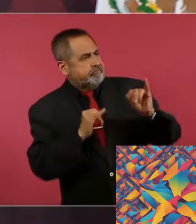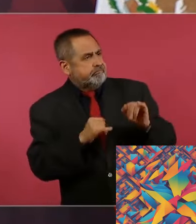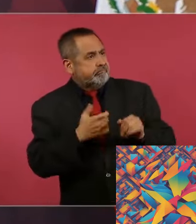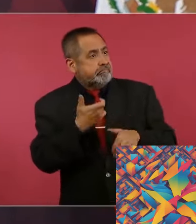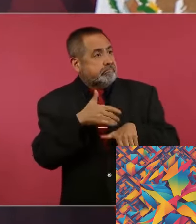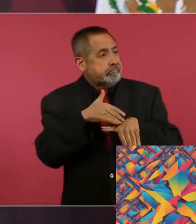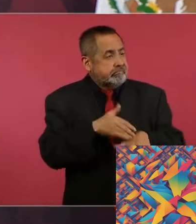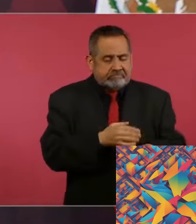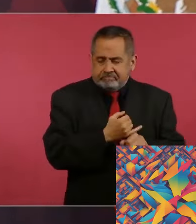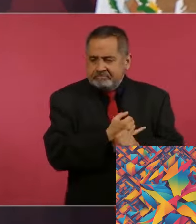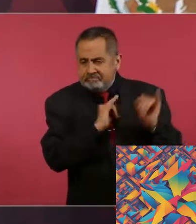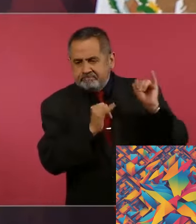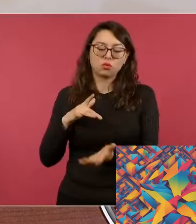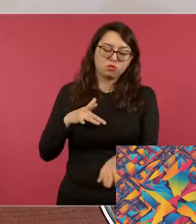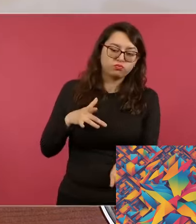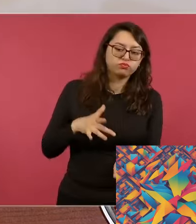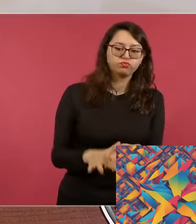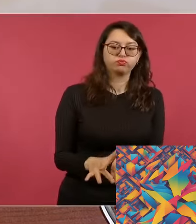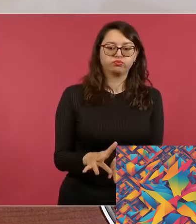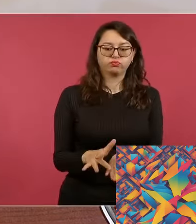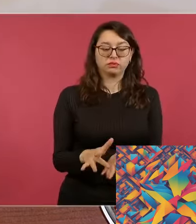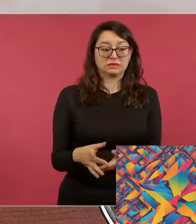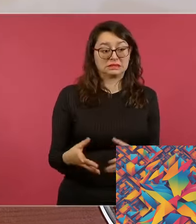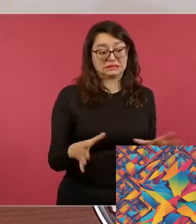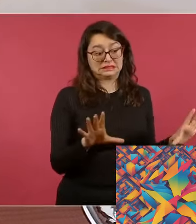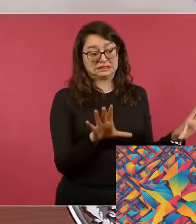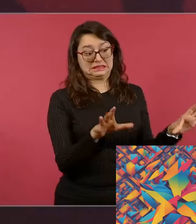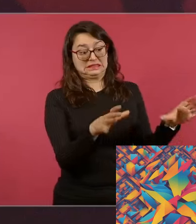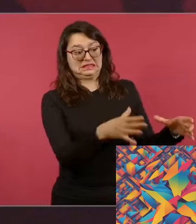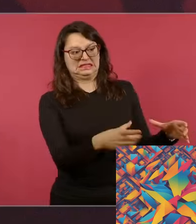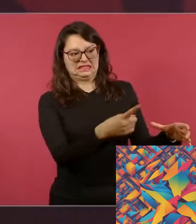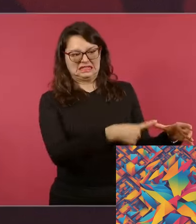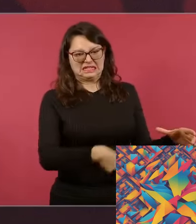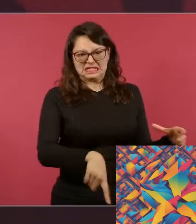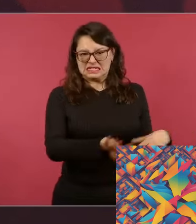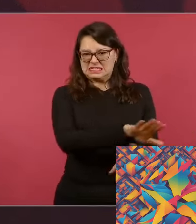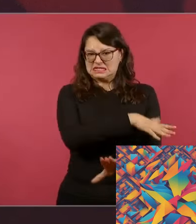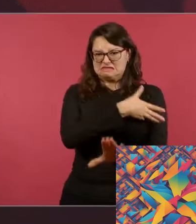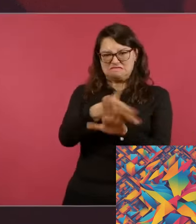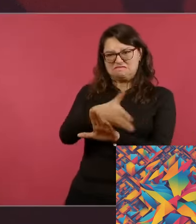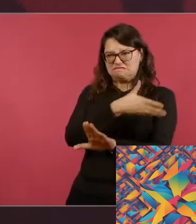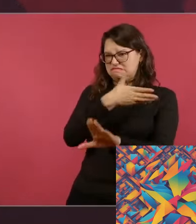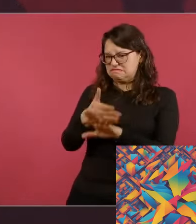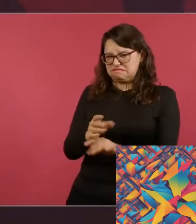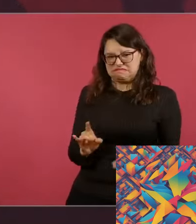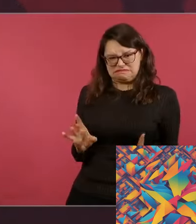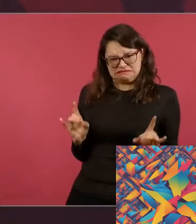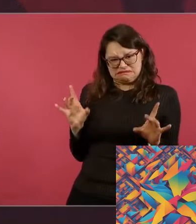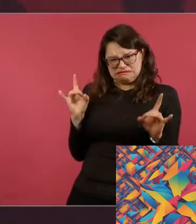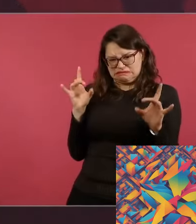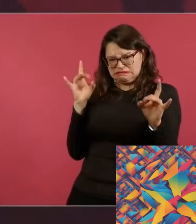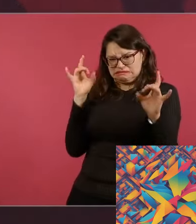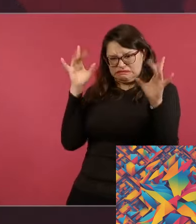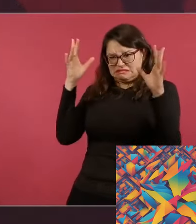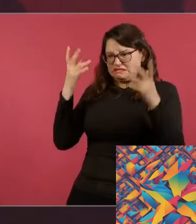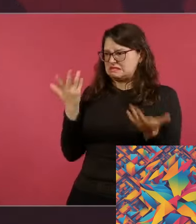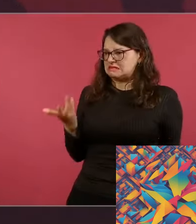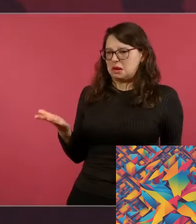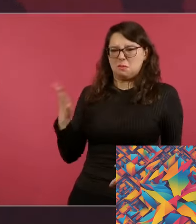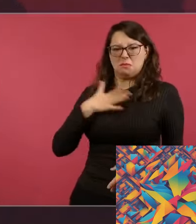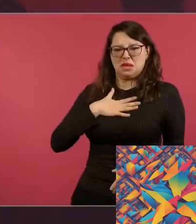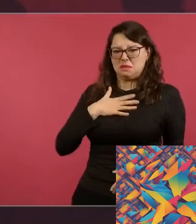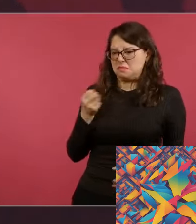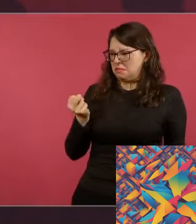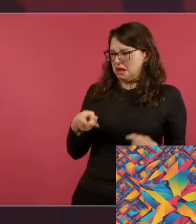En contraste con áreas que aún requieren atención, como la seguridad pública y la economía, el balance general de la gestión gubernamental